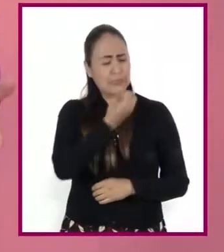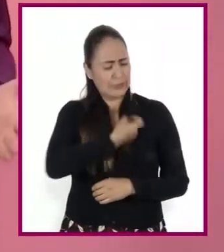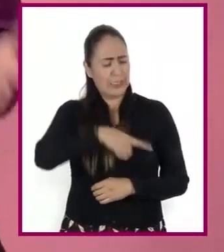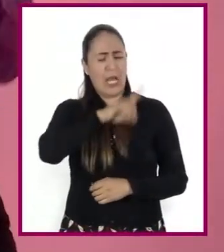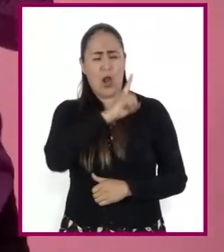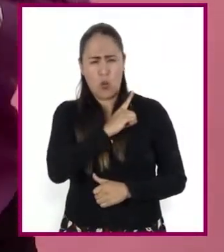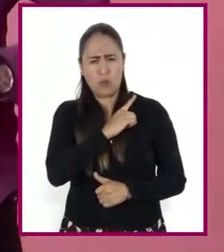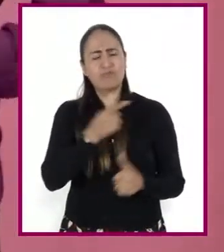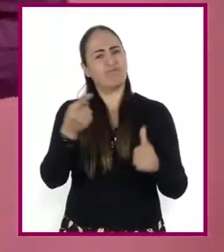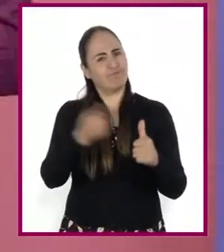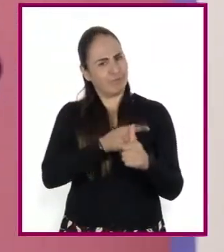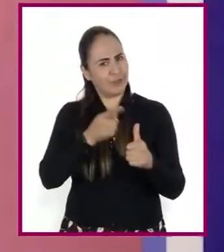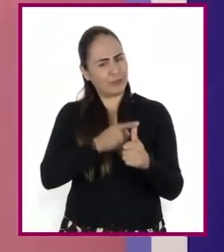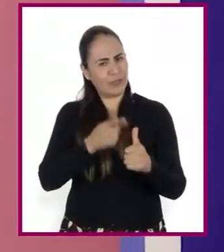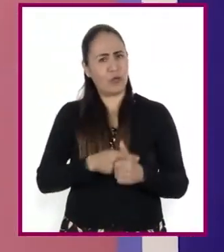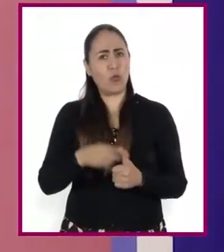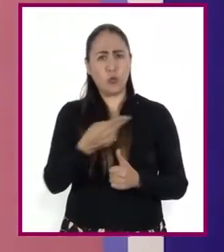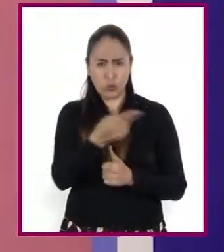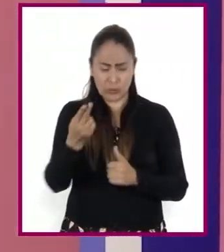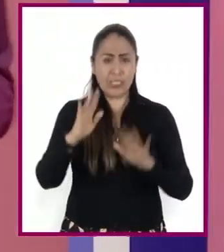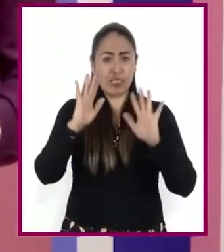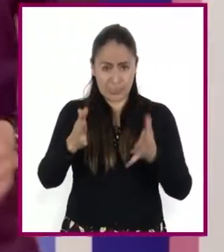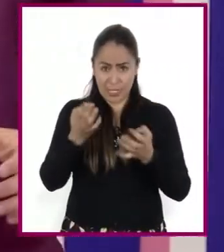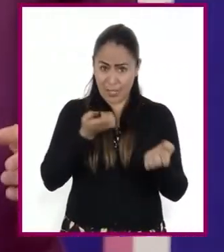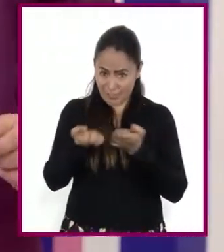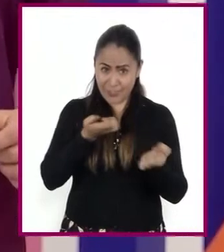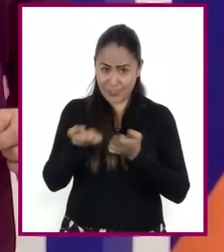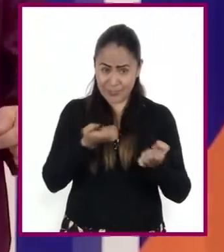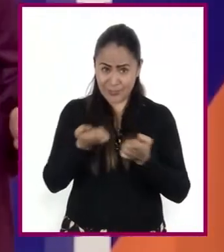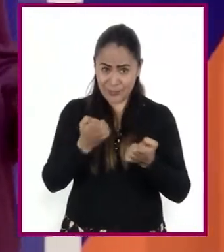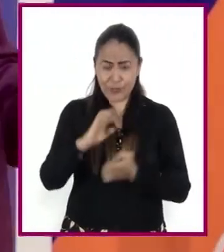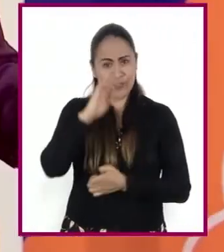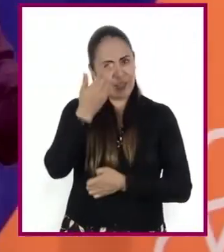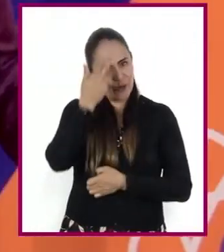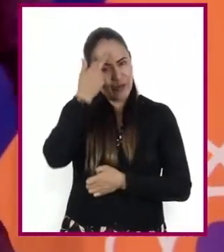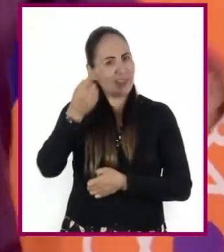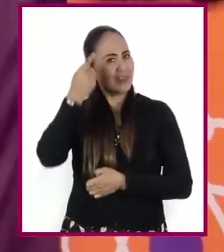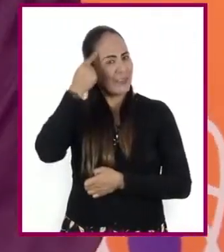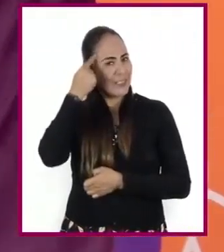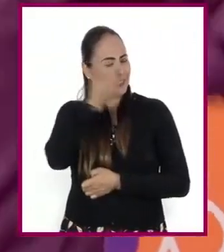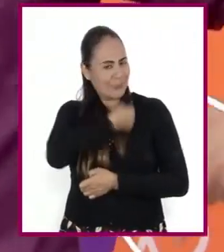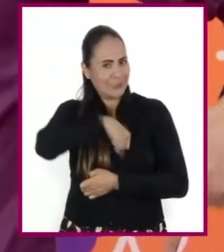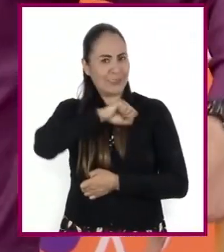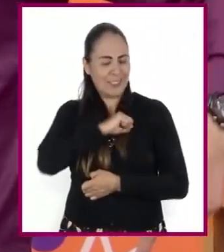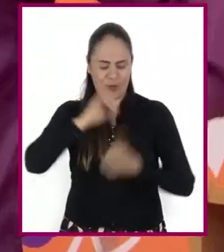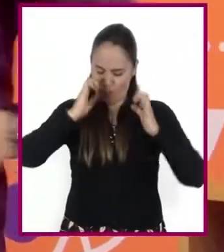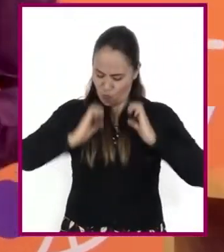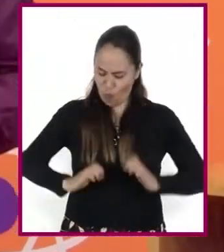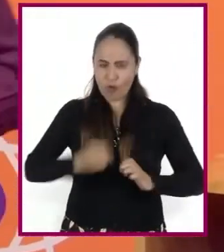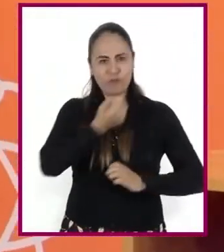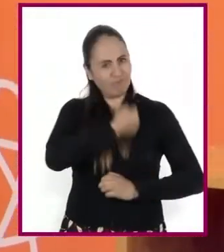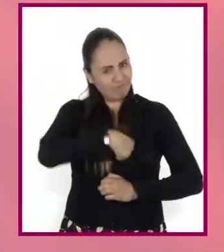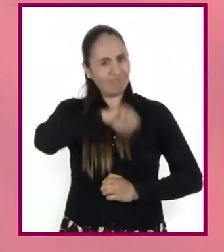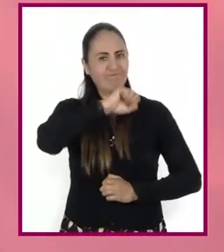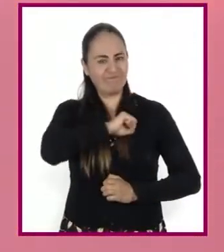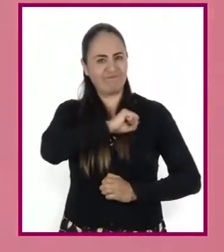lo primero. Además, ¿ya hicieron algo de ejercicio? Recuerden que mente sana en Cuerpo Sano.